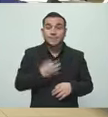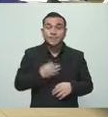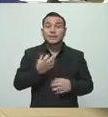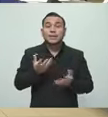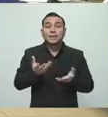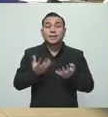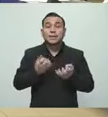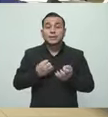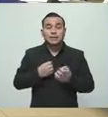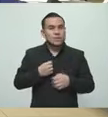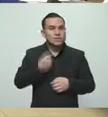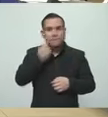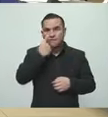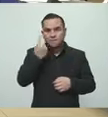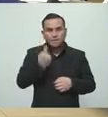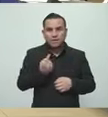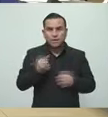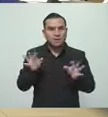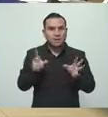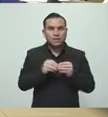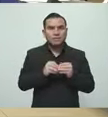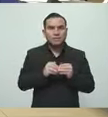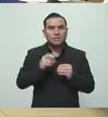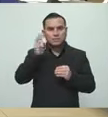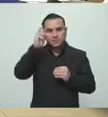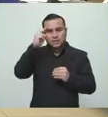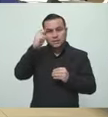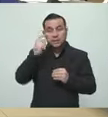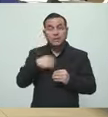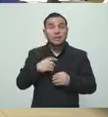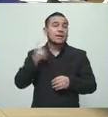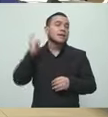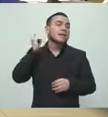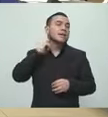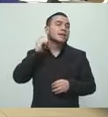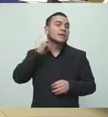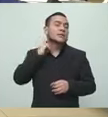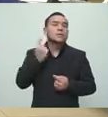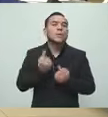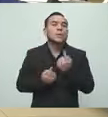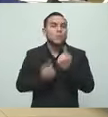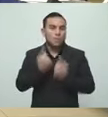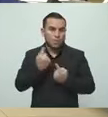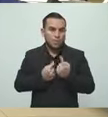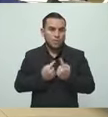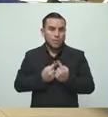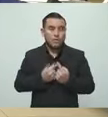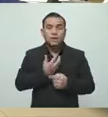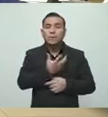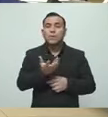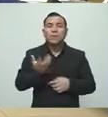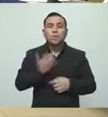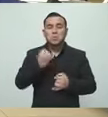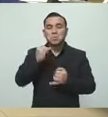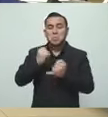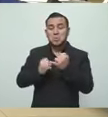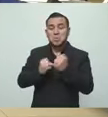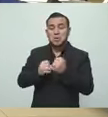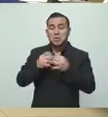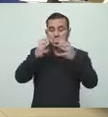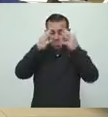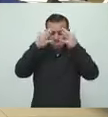queriendo buscar una reunión simplemente para agarrar el pretexto, agarrar, tener la validez y al final decidir lo que ellos